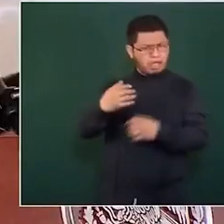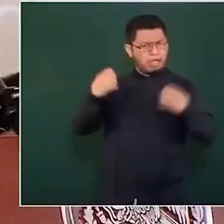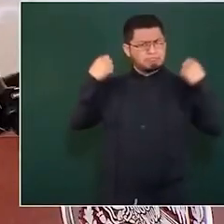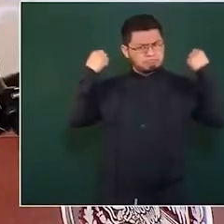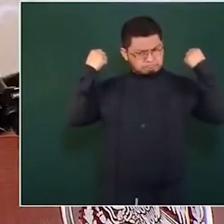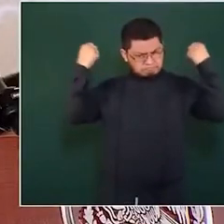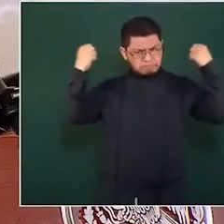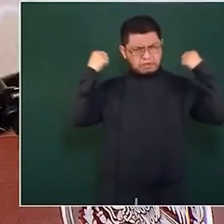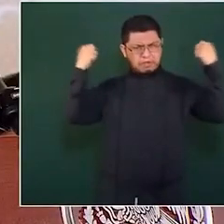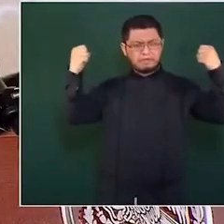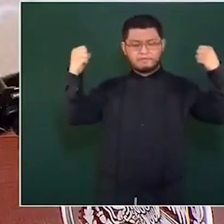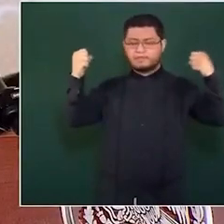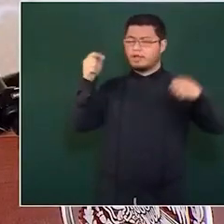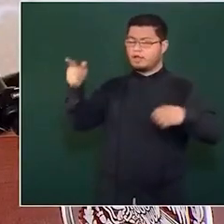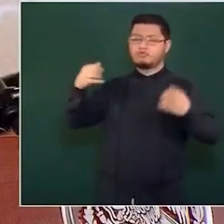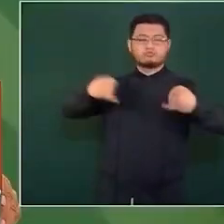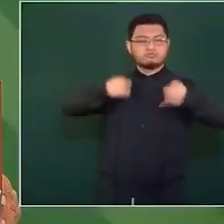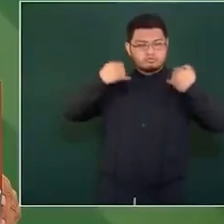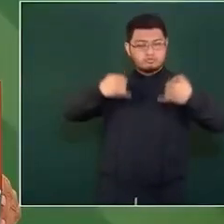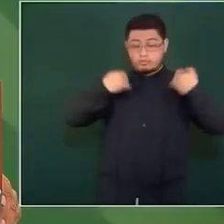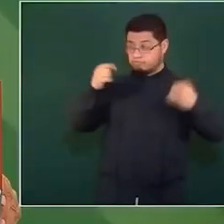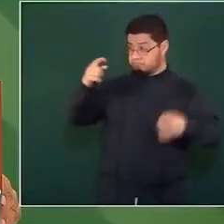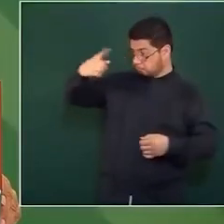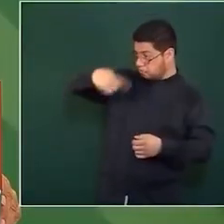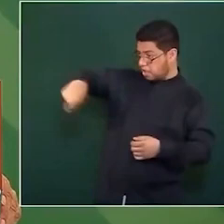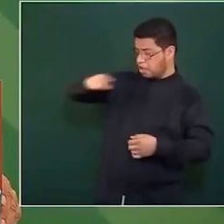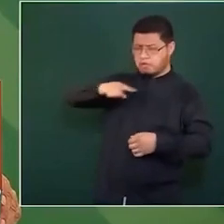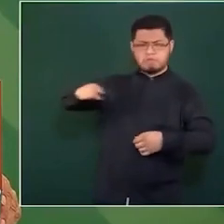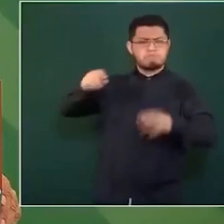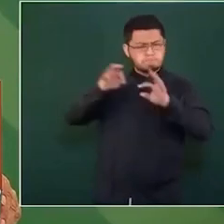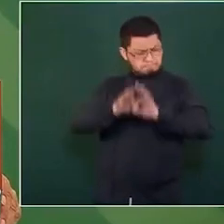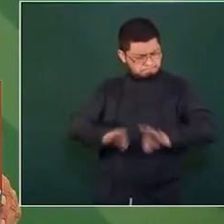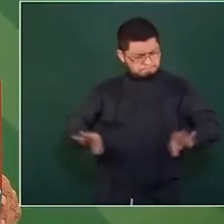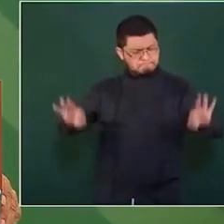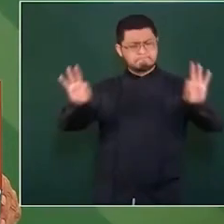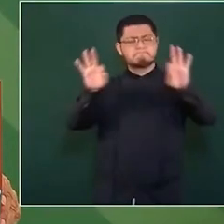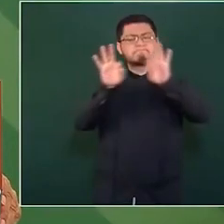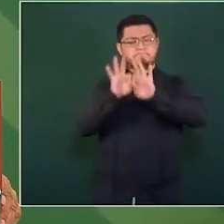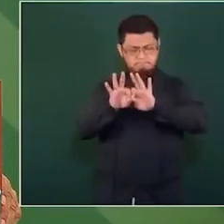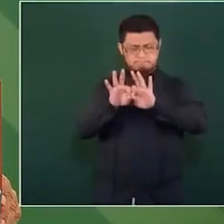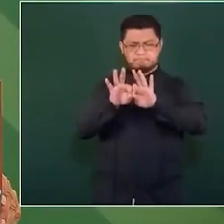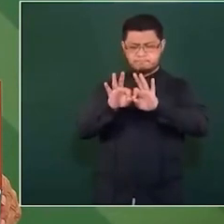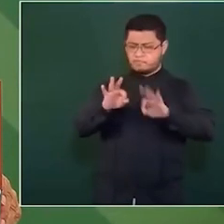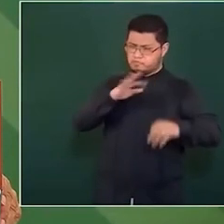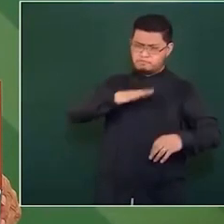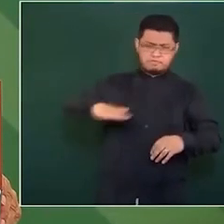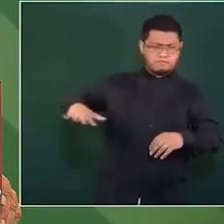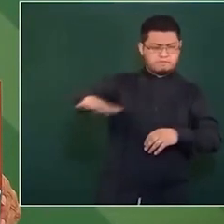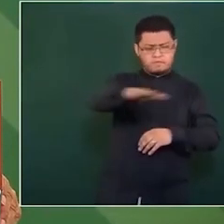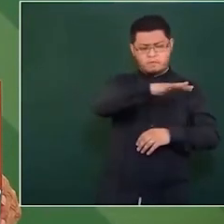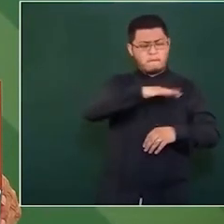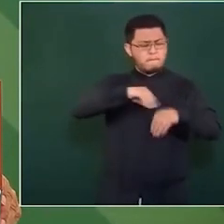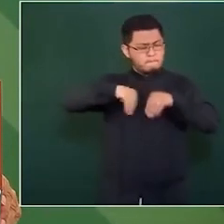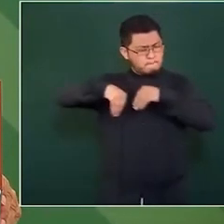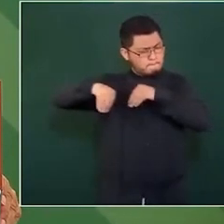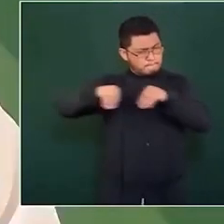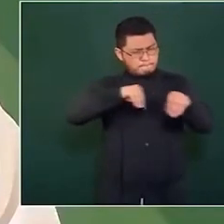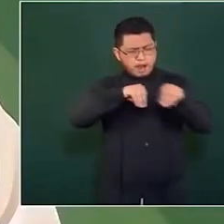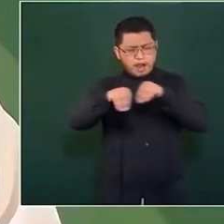los estudiantes son la levadura de todos los movimientos